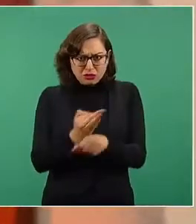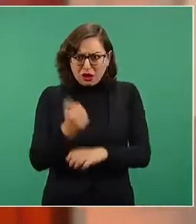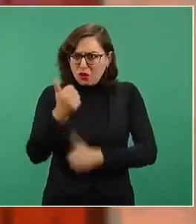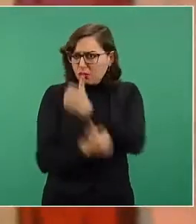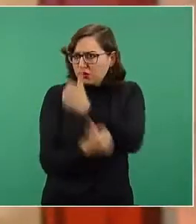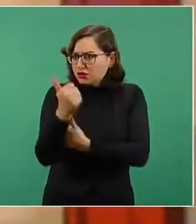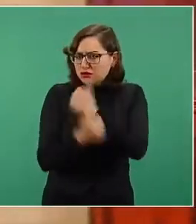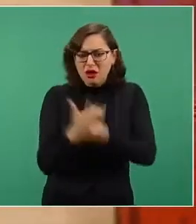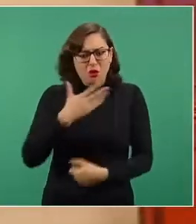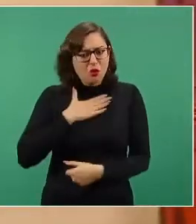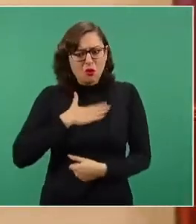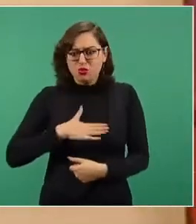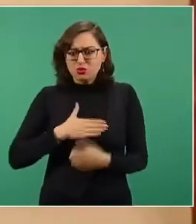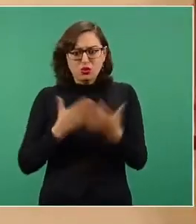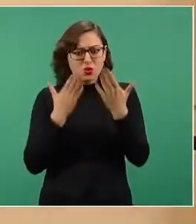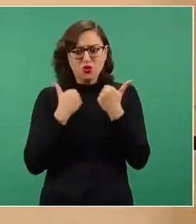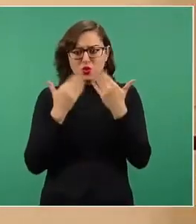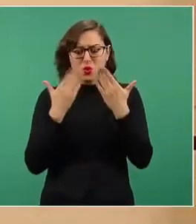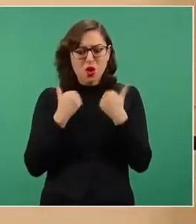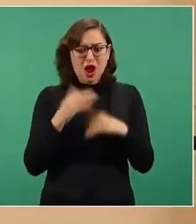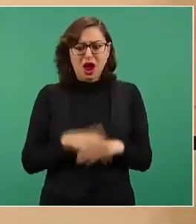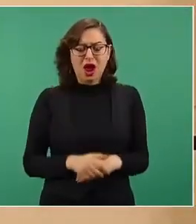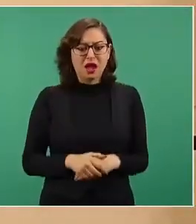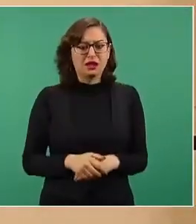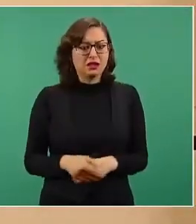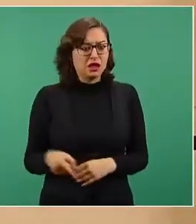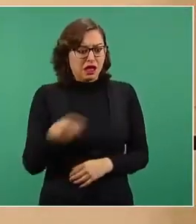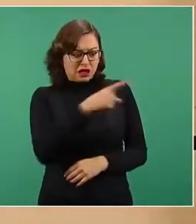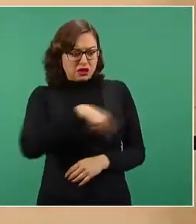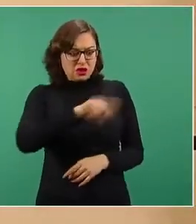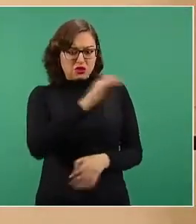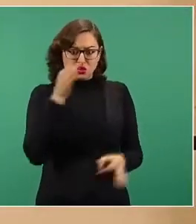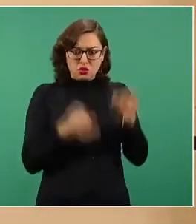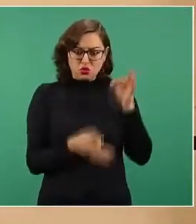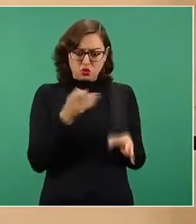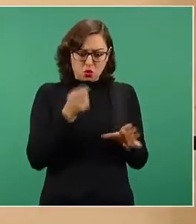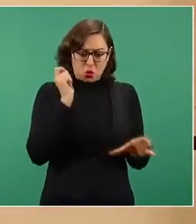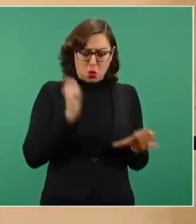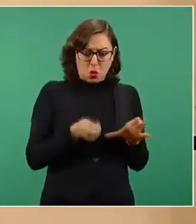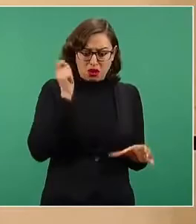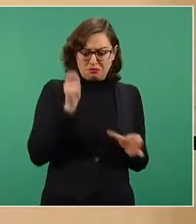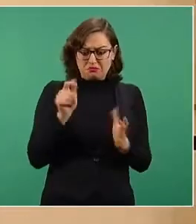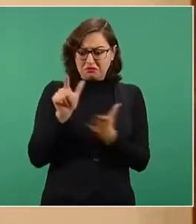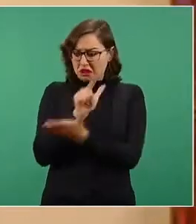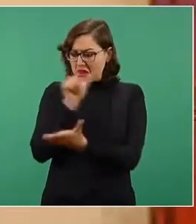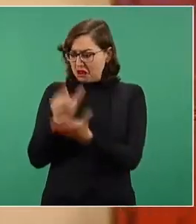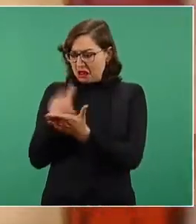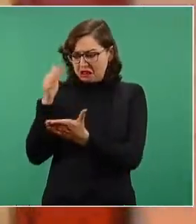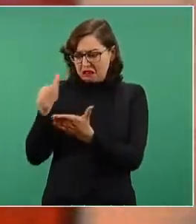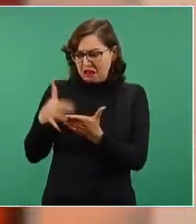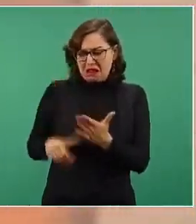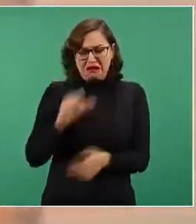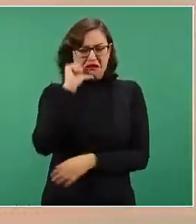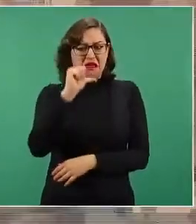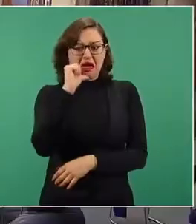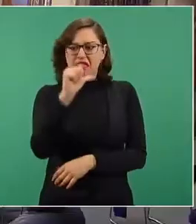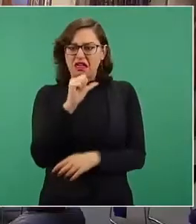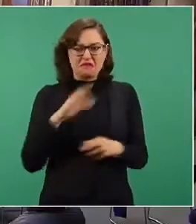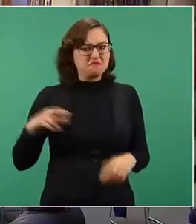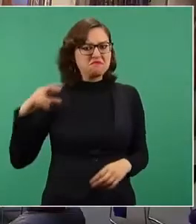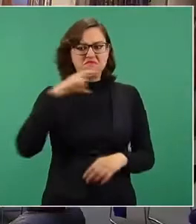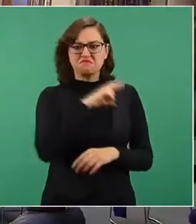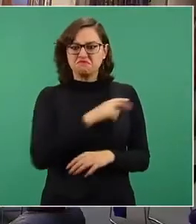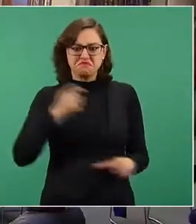esos amparos en 24 horas fast track, seguramente sin haber leído la ley y sus impactos, no